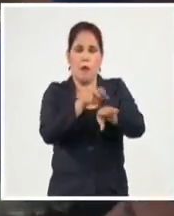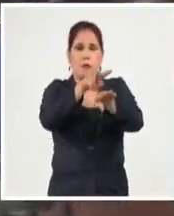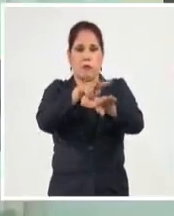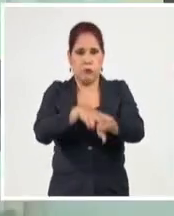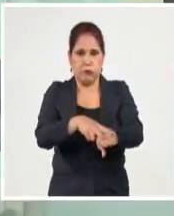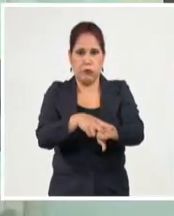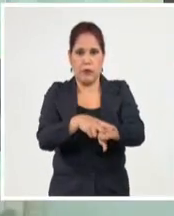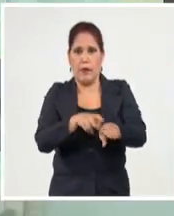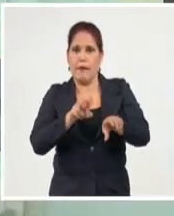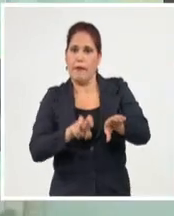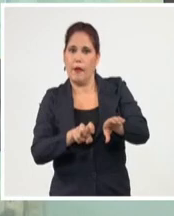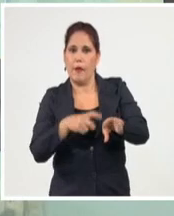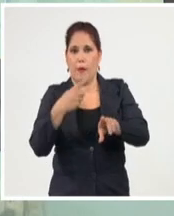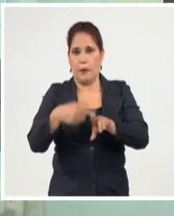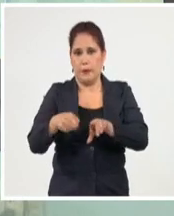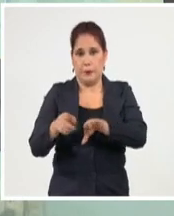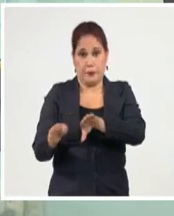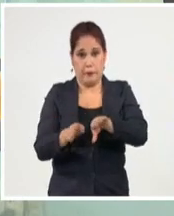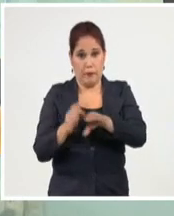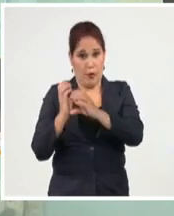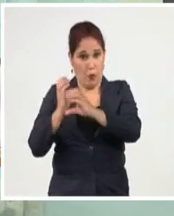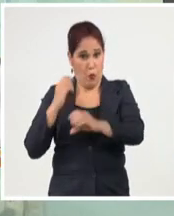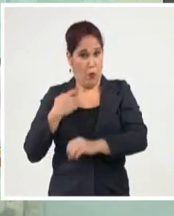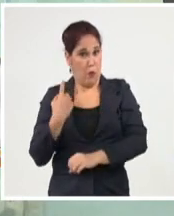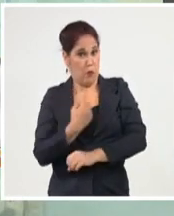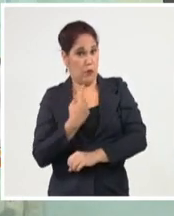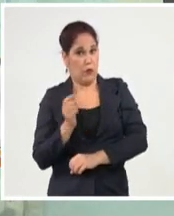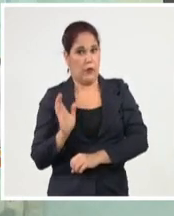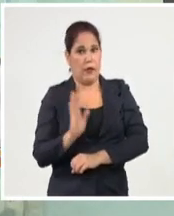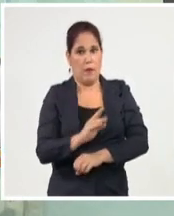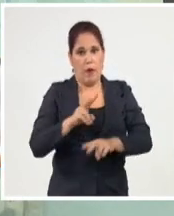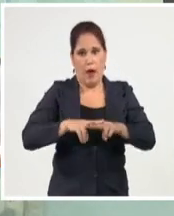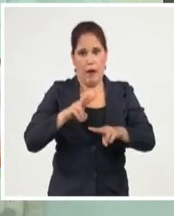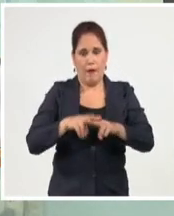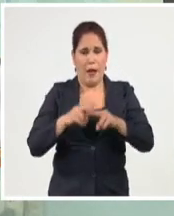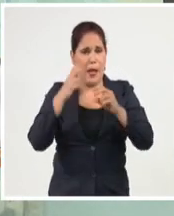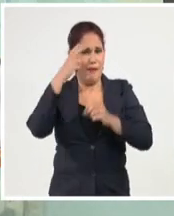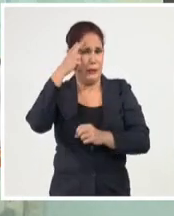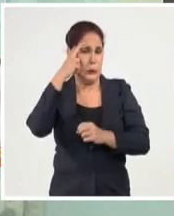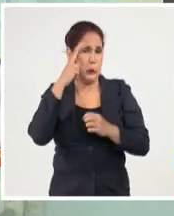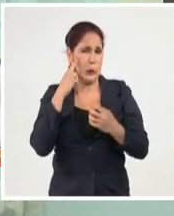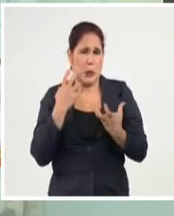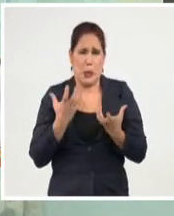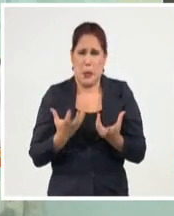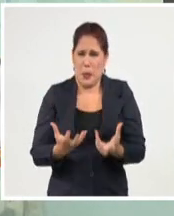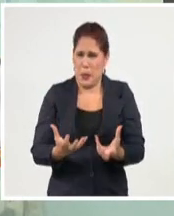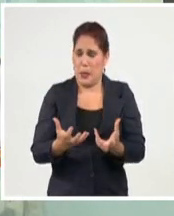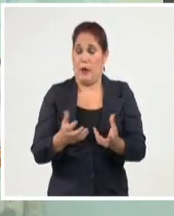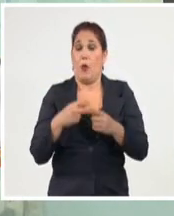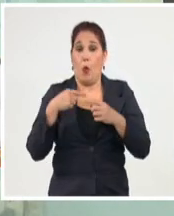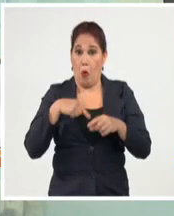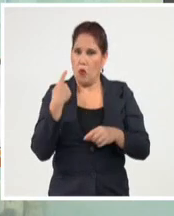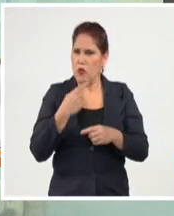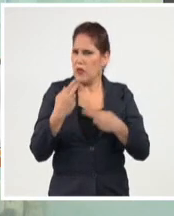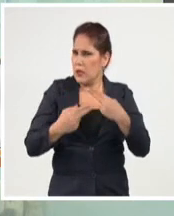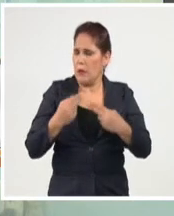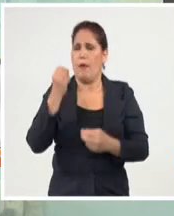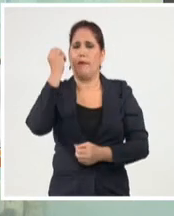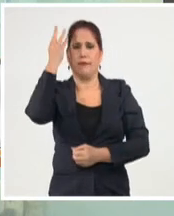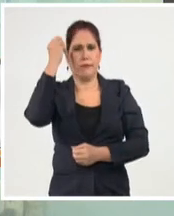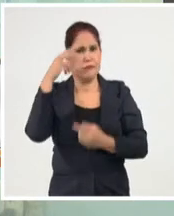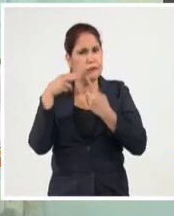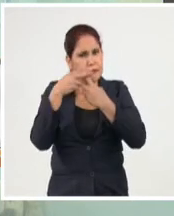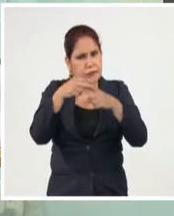y el dar. Este ómnibus nosotros lo traímos de La Habana en mal estado y lo hemos recuperado y tratando de resolver el